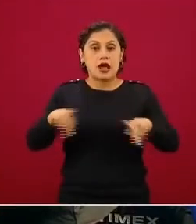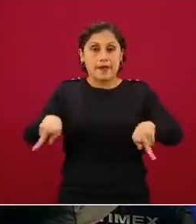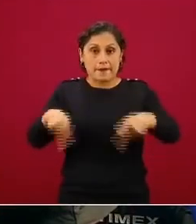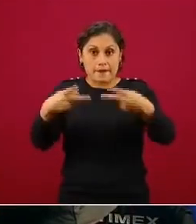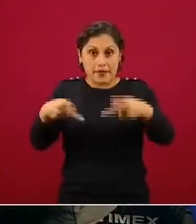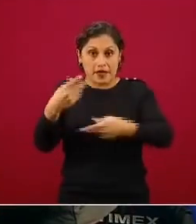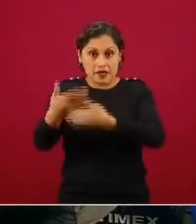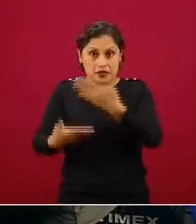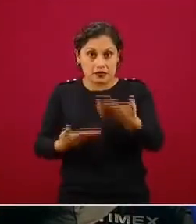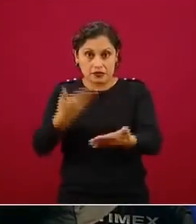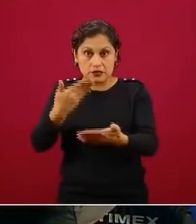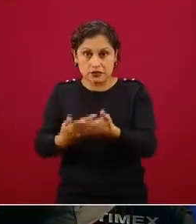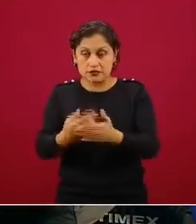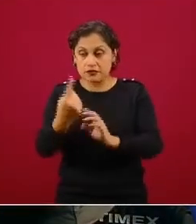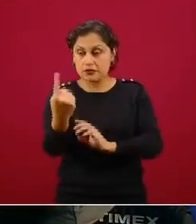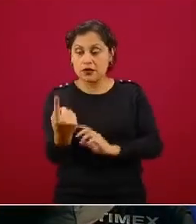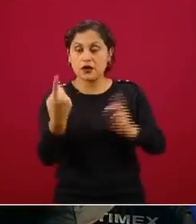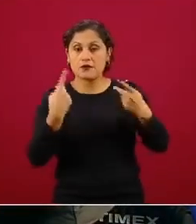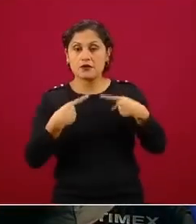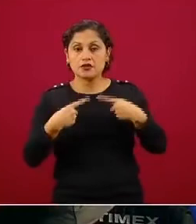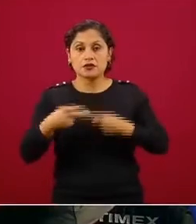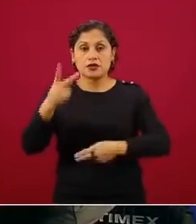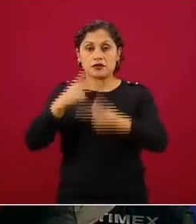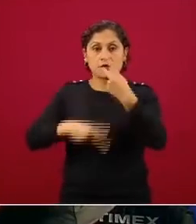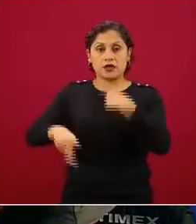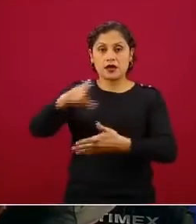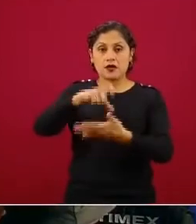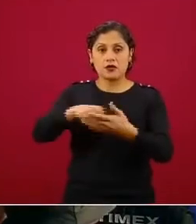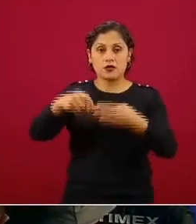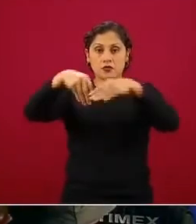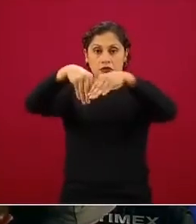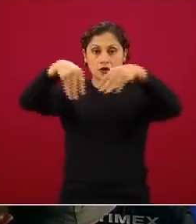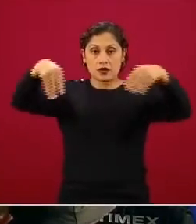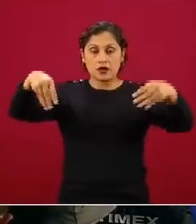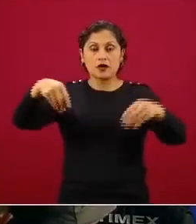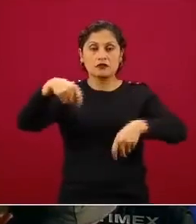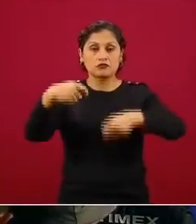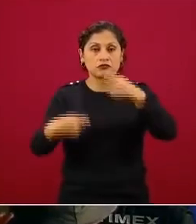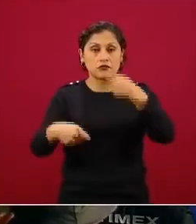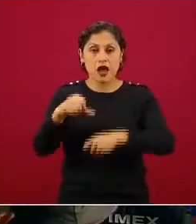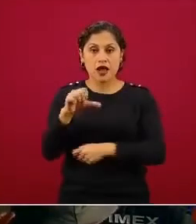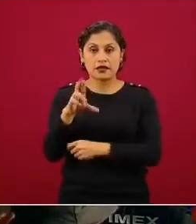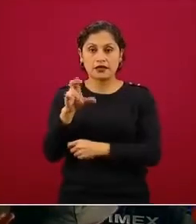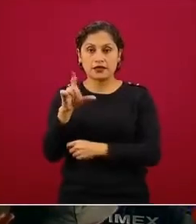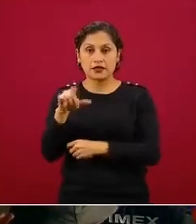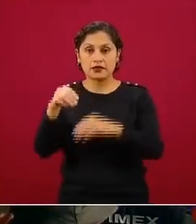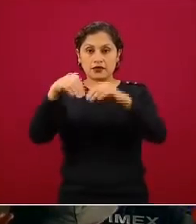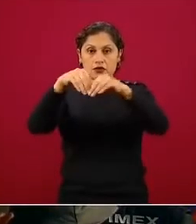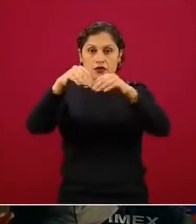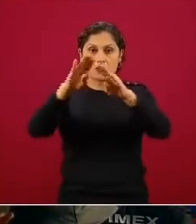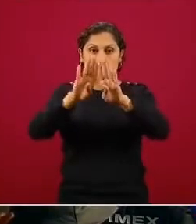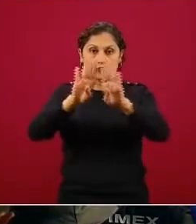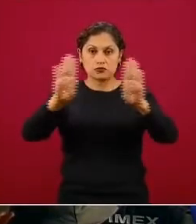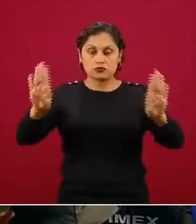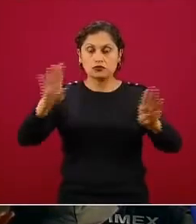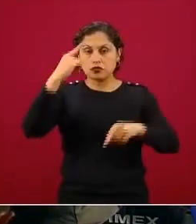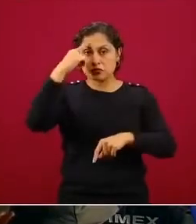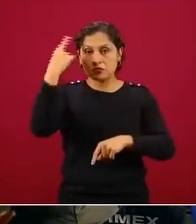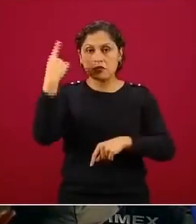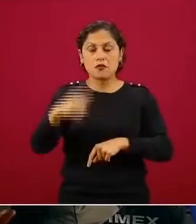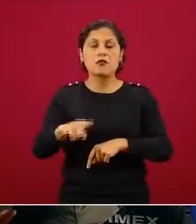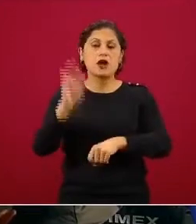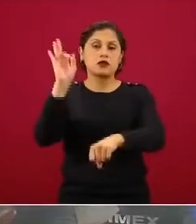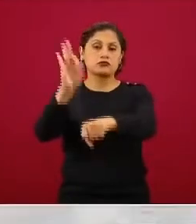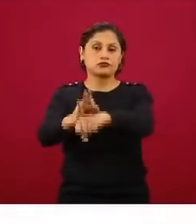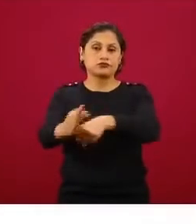atendiendo, y el cliente. Es un acrílico, una barrera física que se instala y que puede garantizar la seguridad de